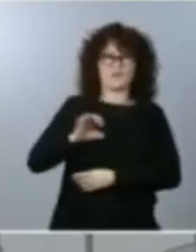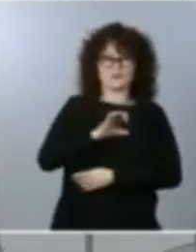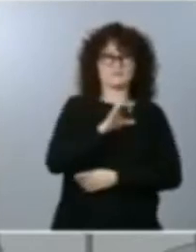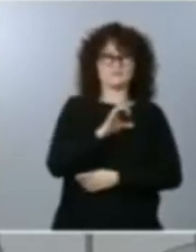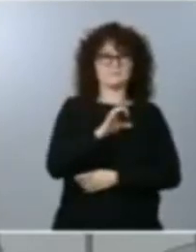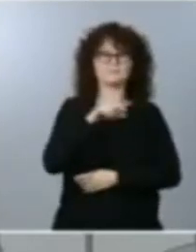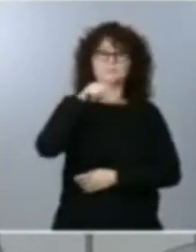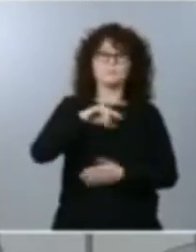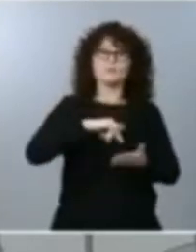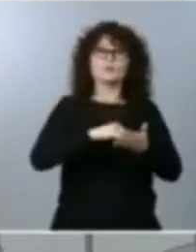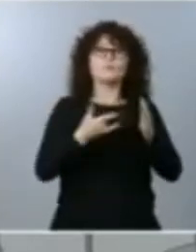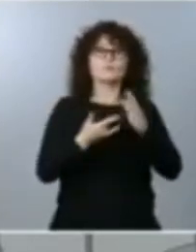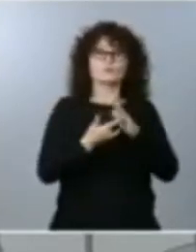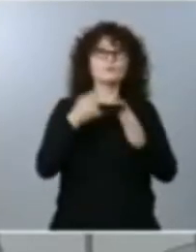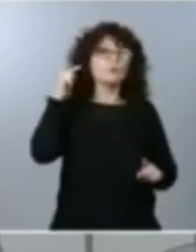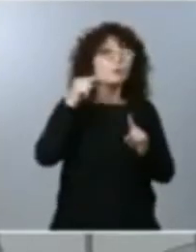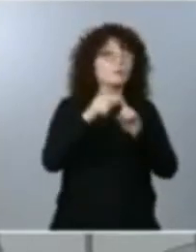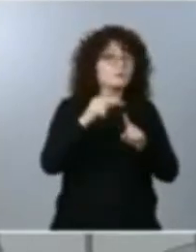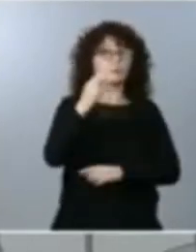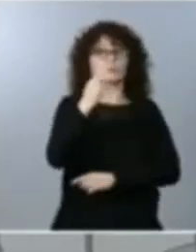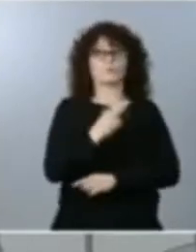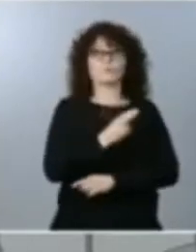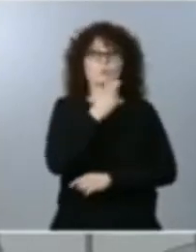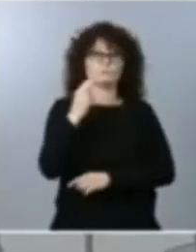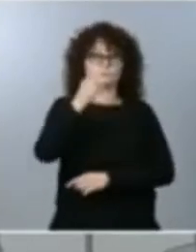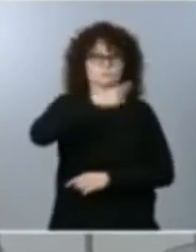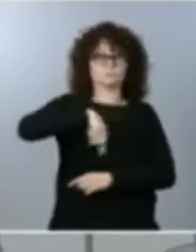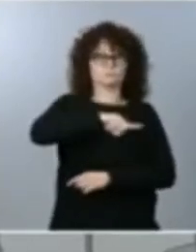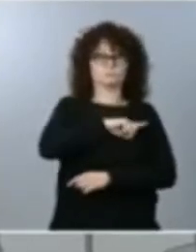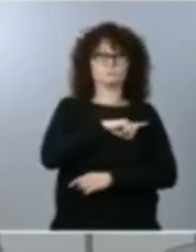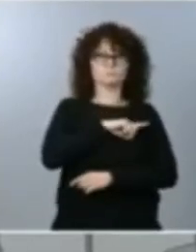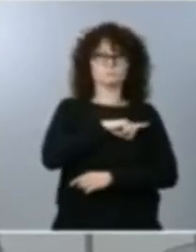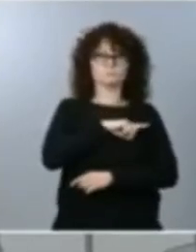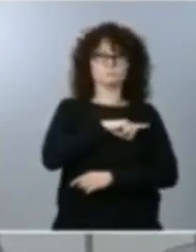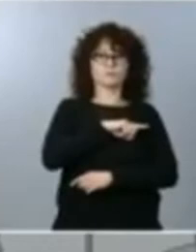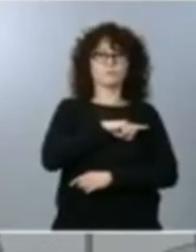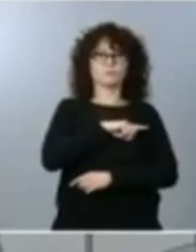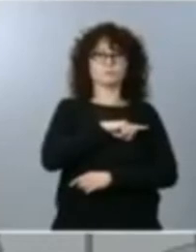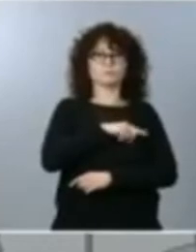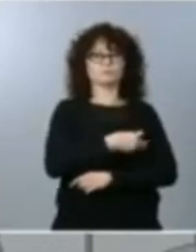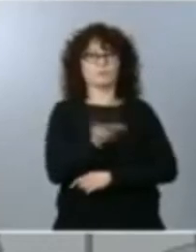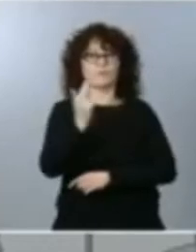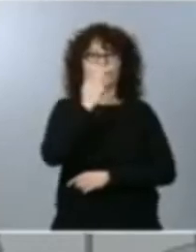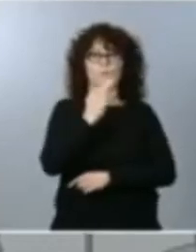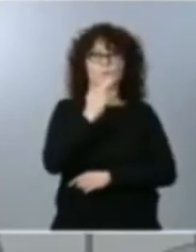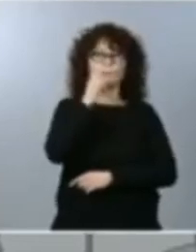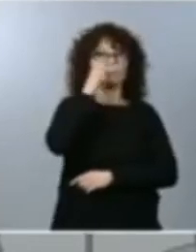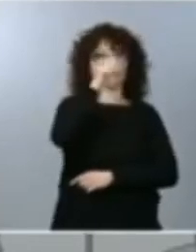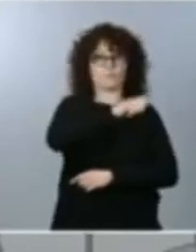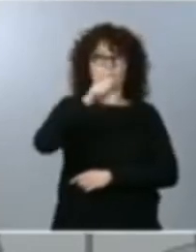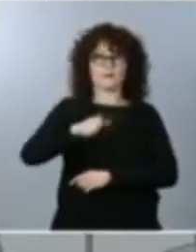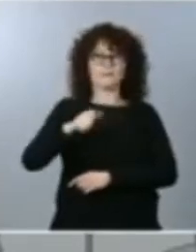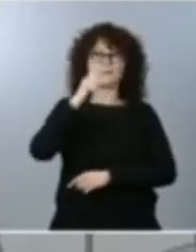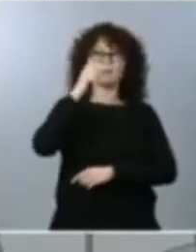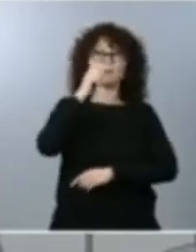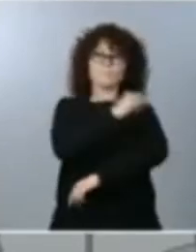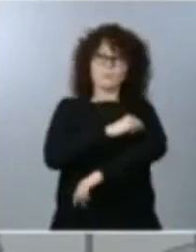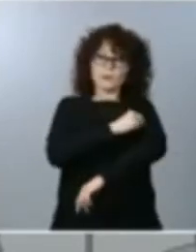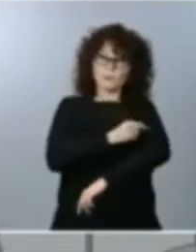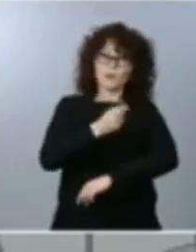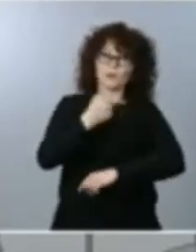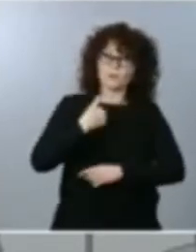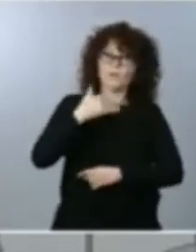en ese compromiso que tenemos para el conjunto de la humanidad de que la vacuna, cuando llegue, pueda estar accesible, sea